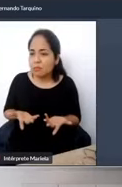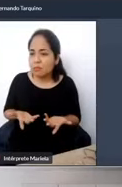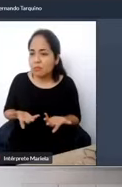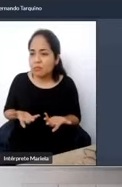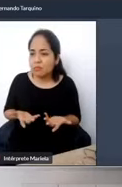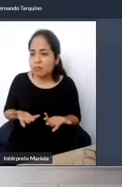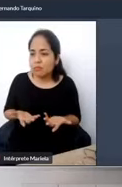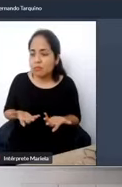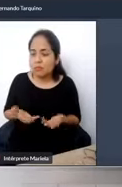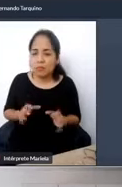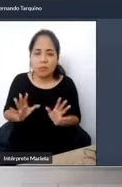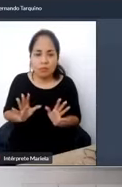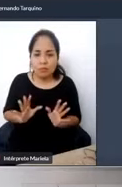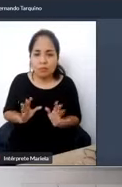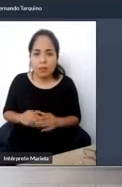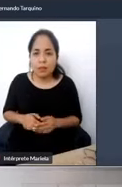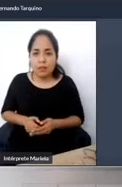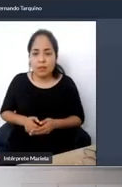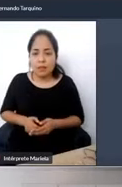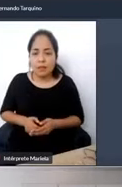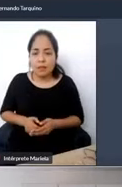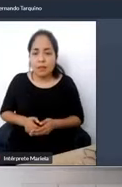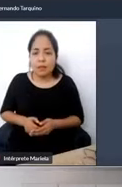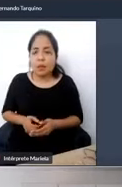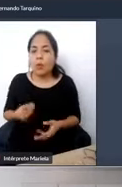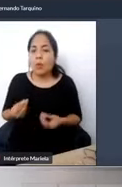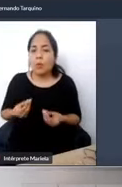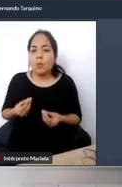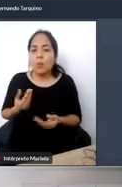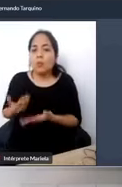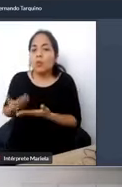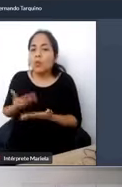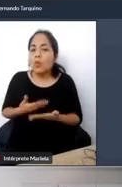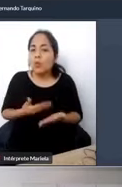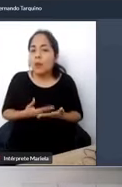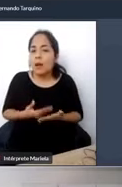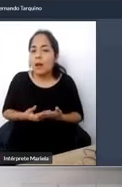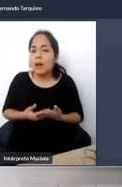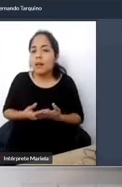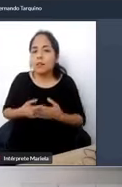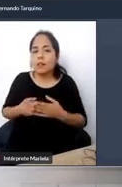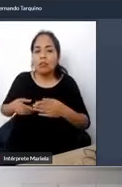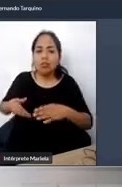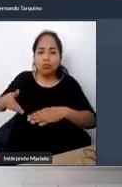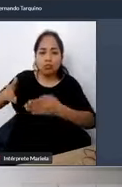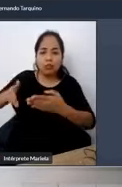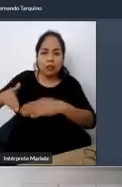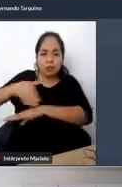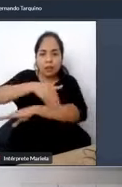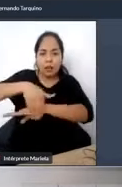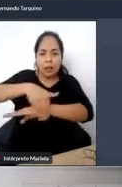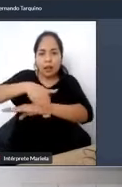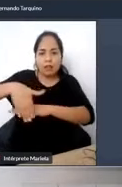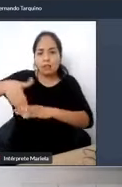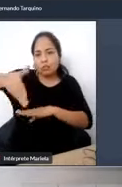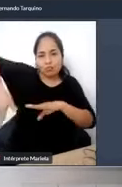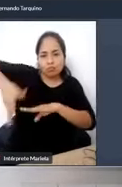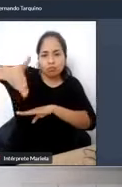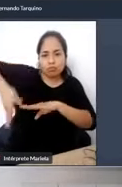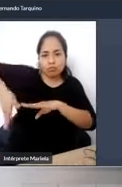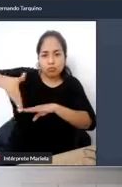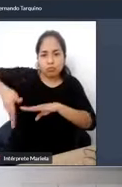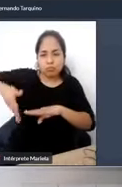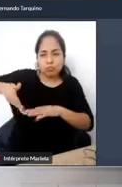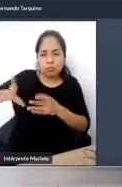que te permita verificar si las intersecciones que ellos dicen que se encuentran centralizadas, efectivamente